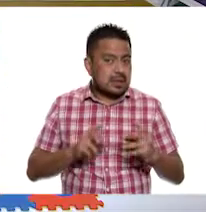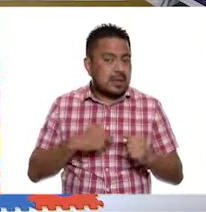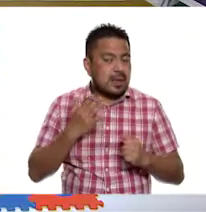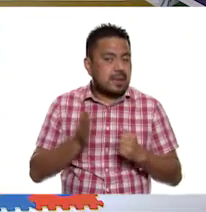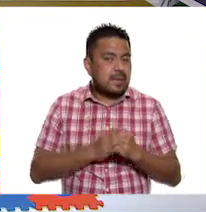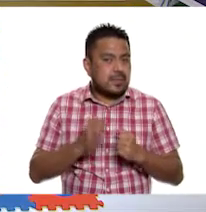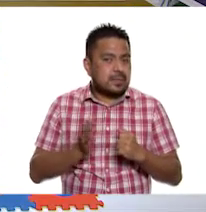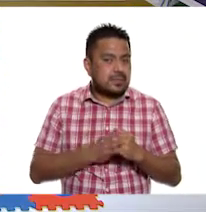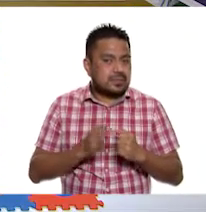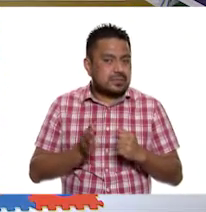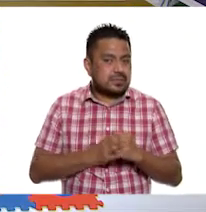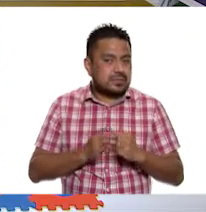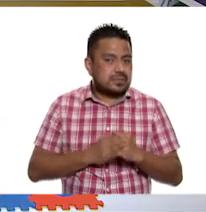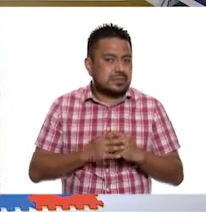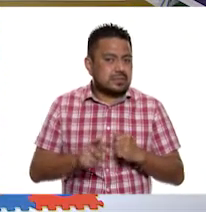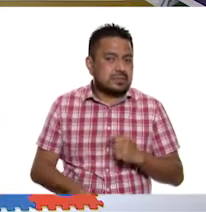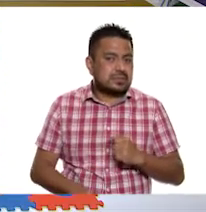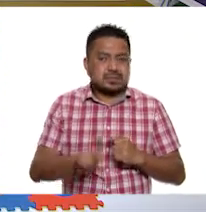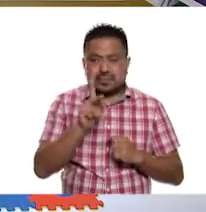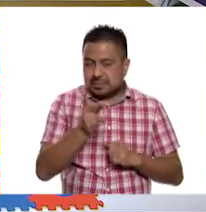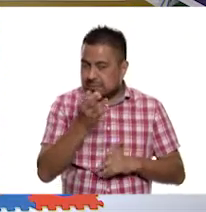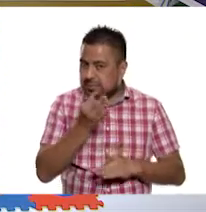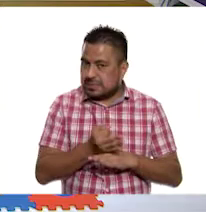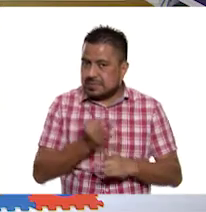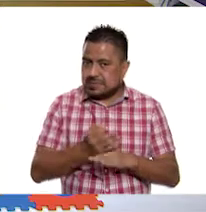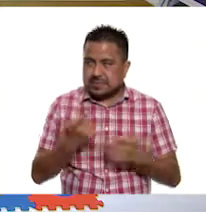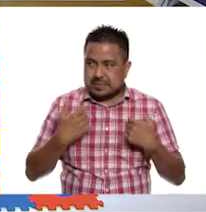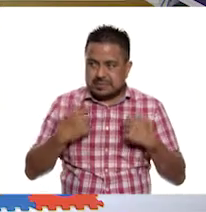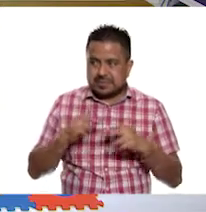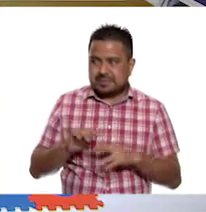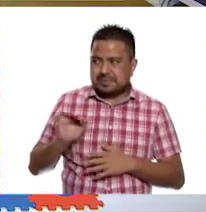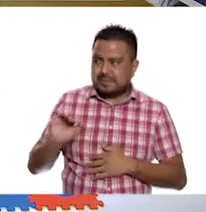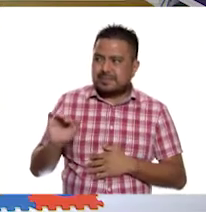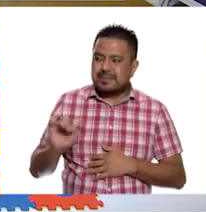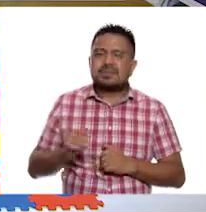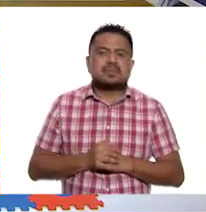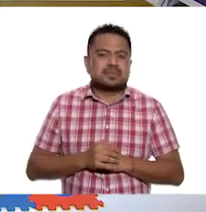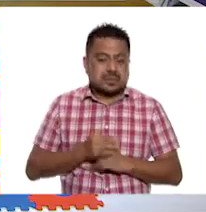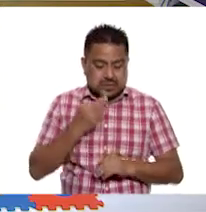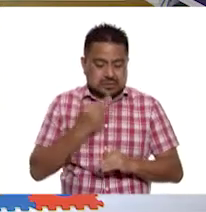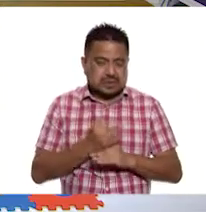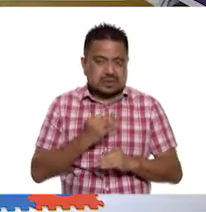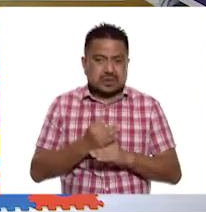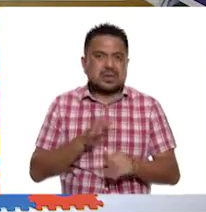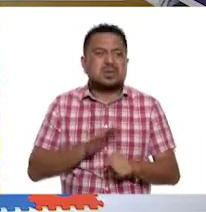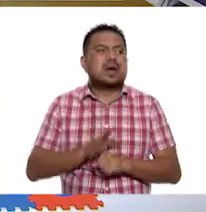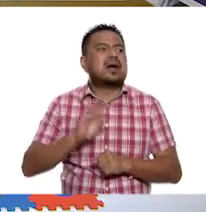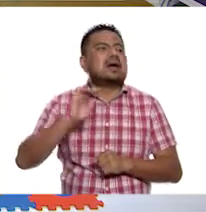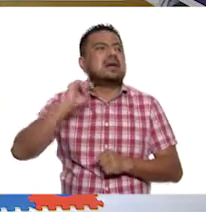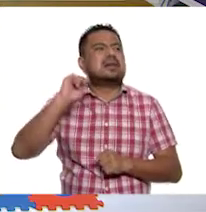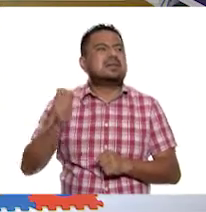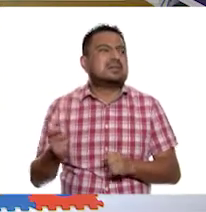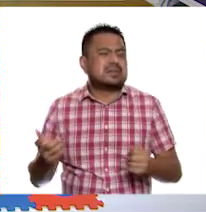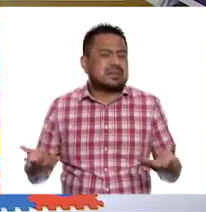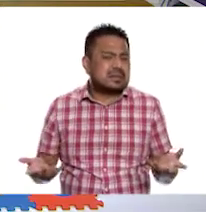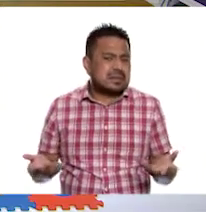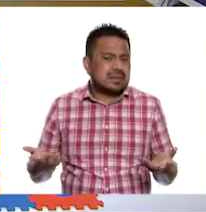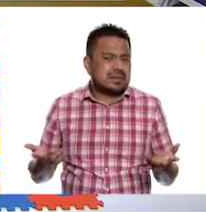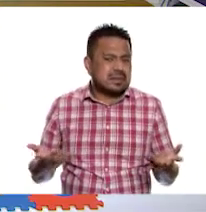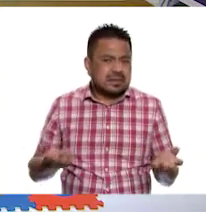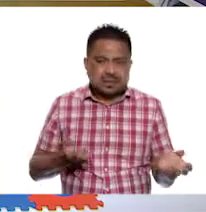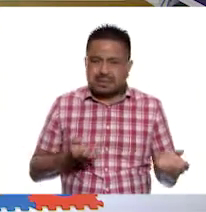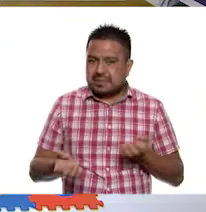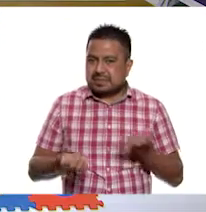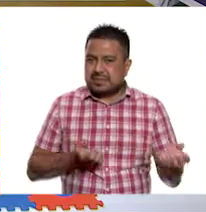Hasta la próxima. Pero antes, maestra Gaby, ha llegado el momento de...